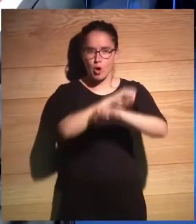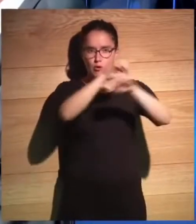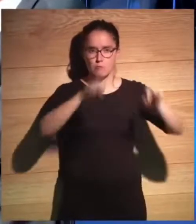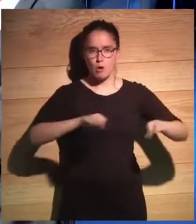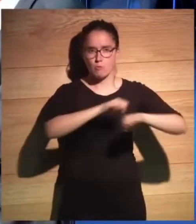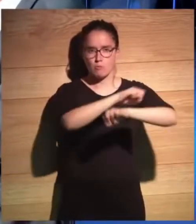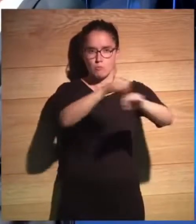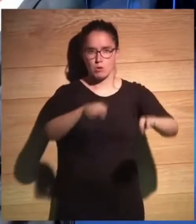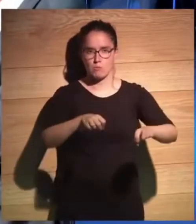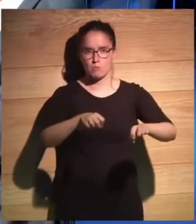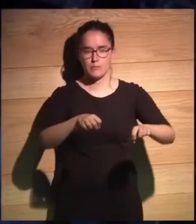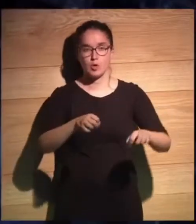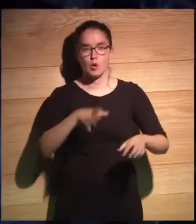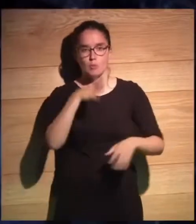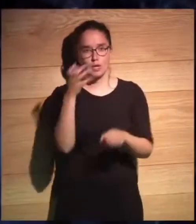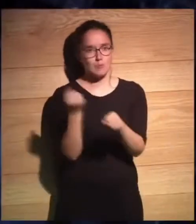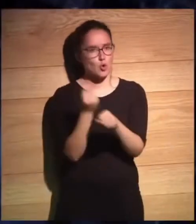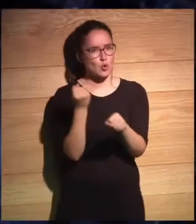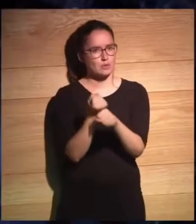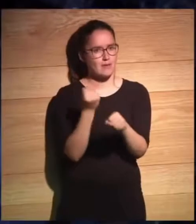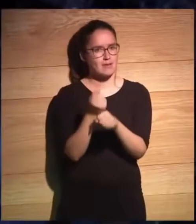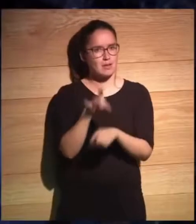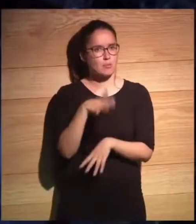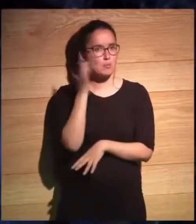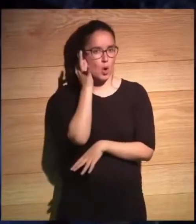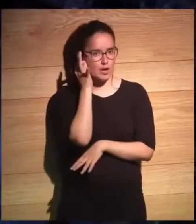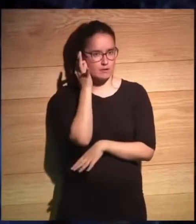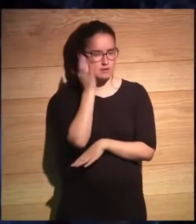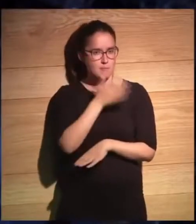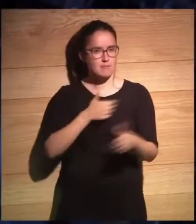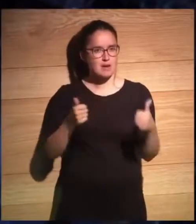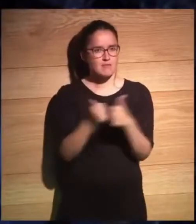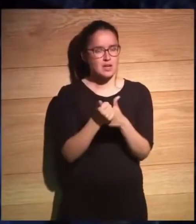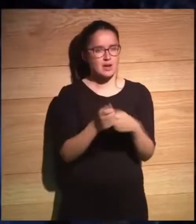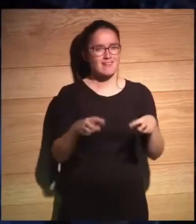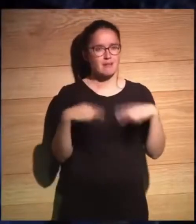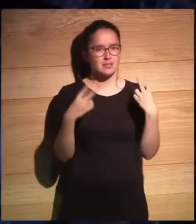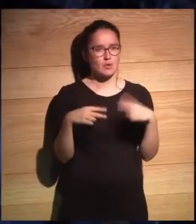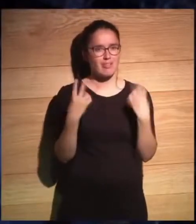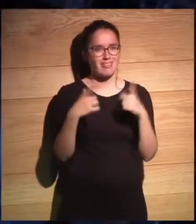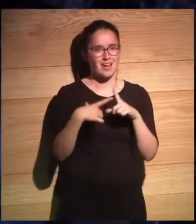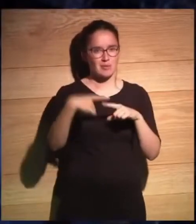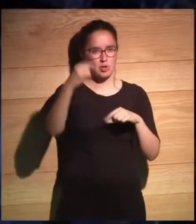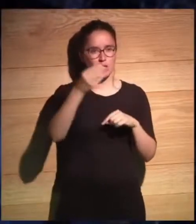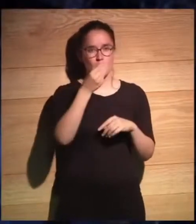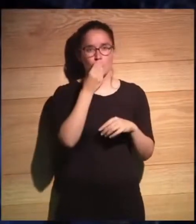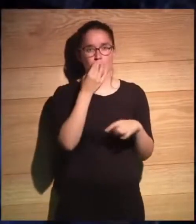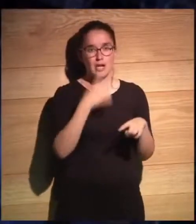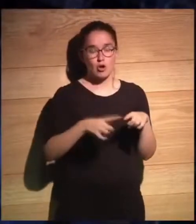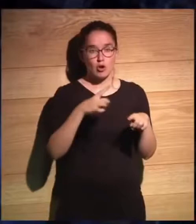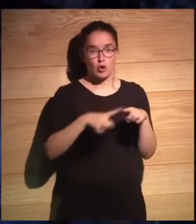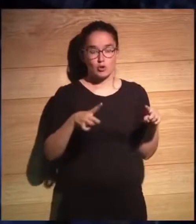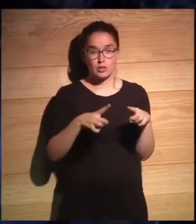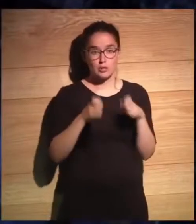trabajaban y preferían ir a un restaurante japonés donde comían cosas que no